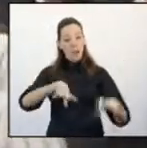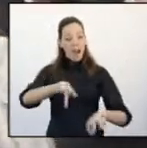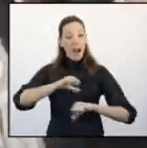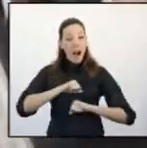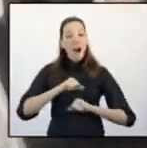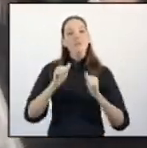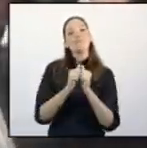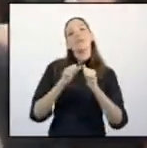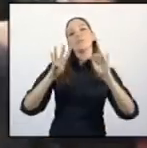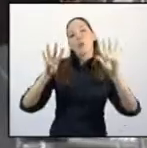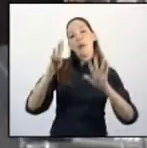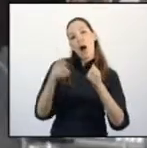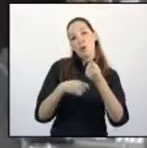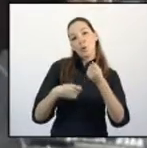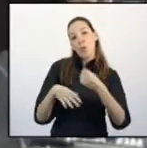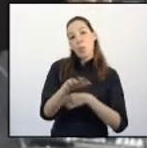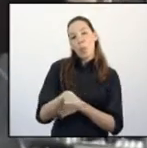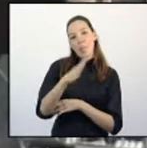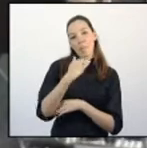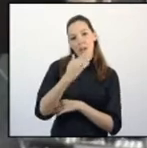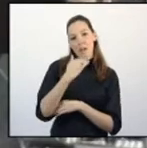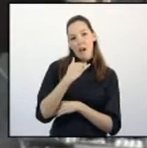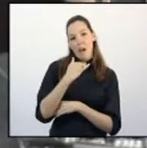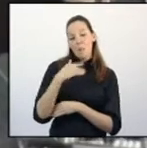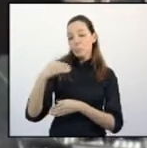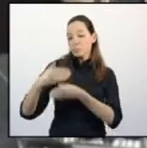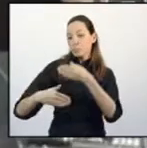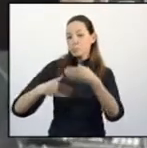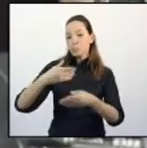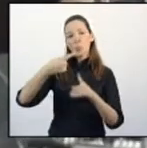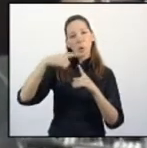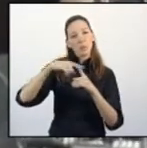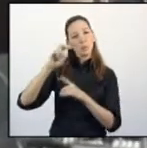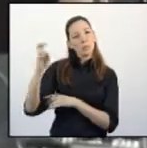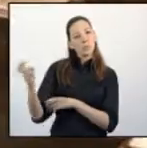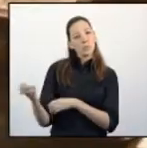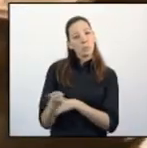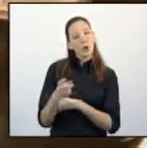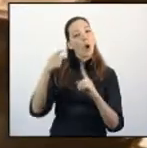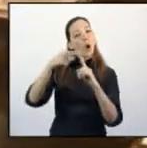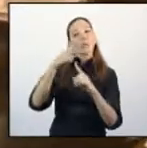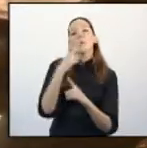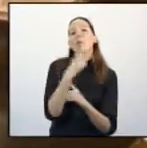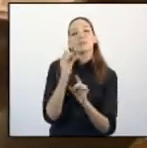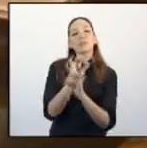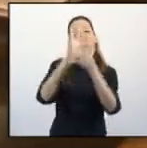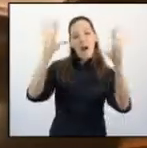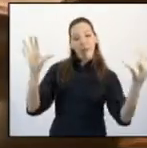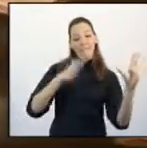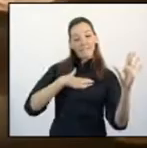el 29 de agosto en Mérida. Distintos encuentros se suceden durante este tiempo con un compromiso claro,